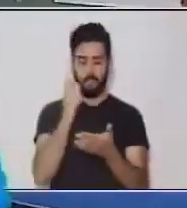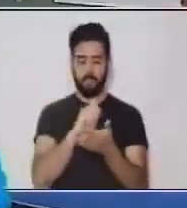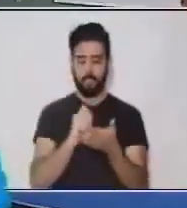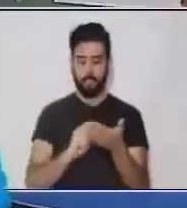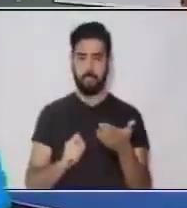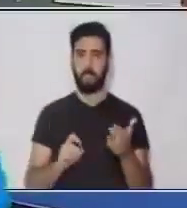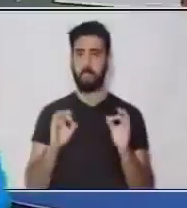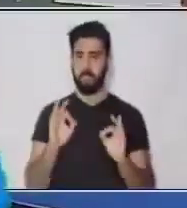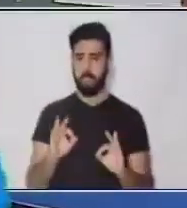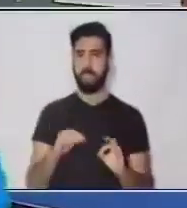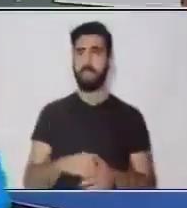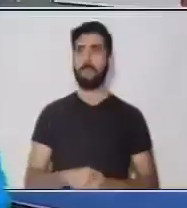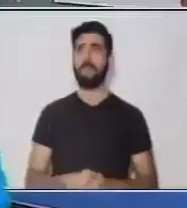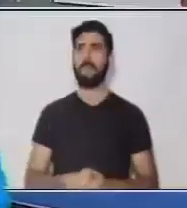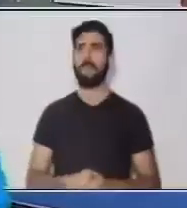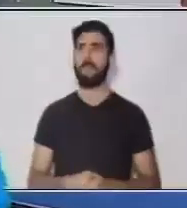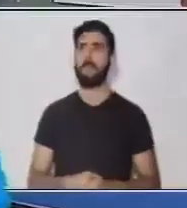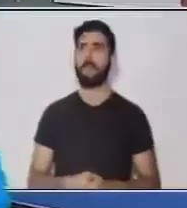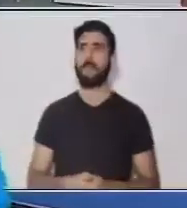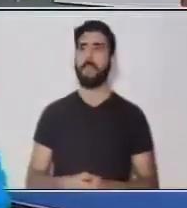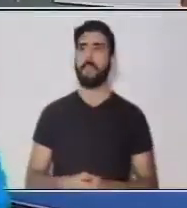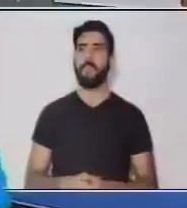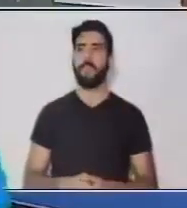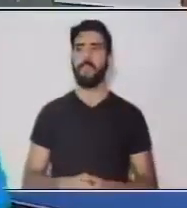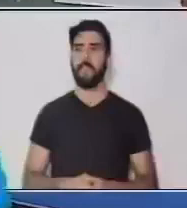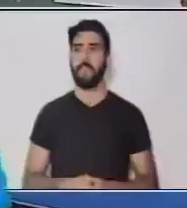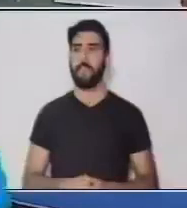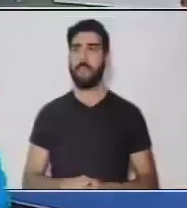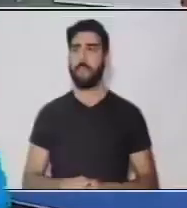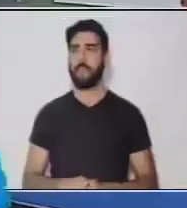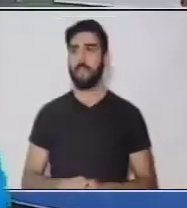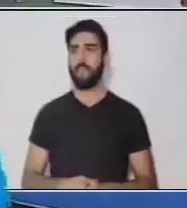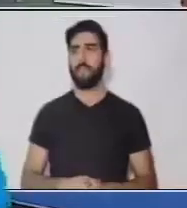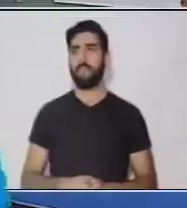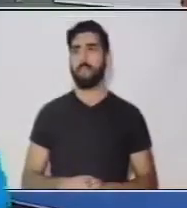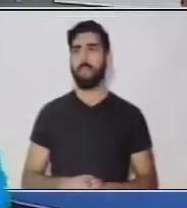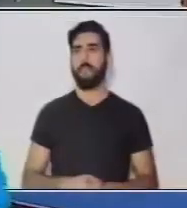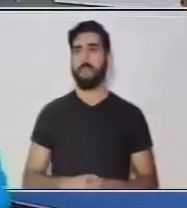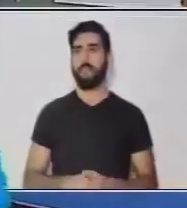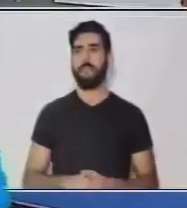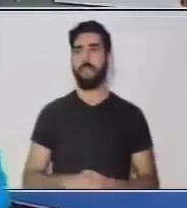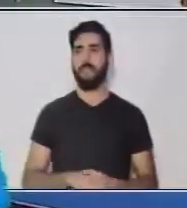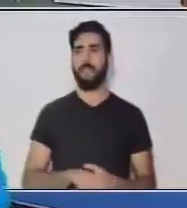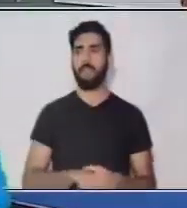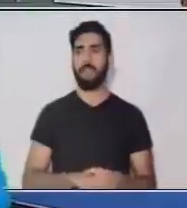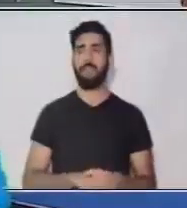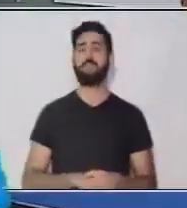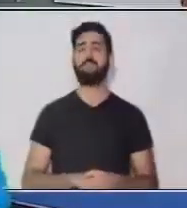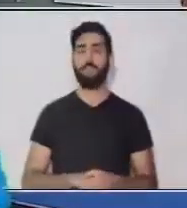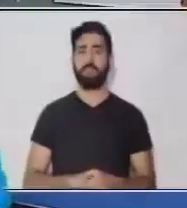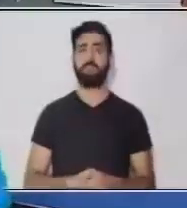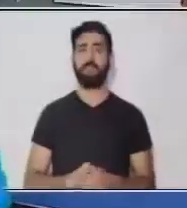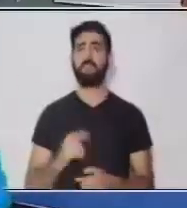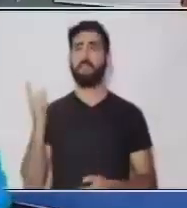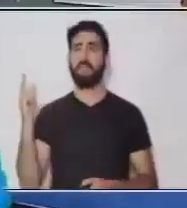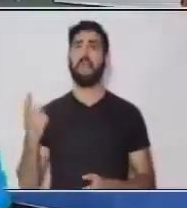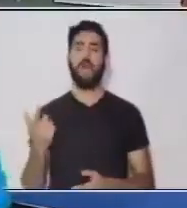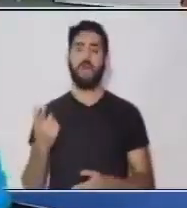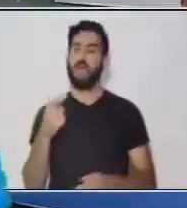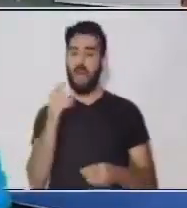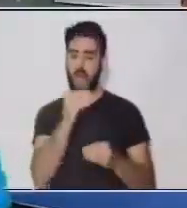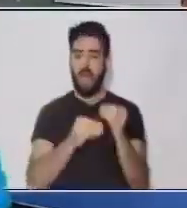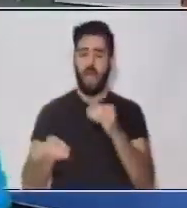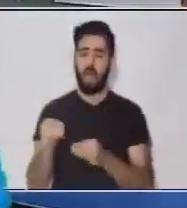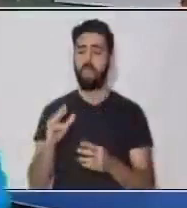empezar. El chucho lo podríamos cambiar por decir el... Sí, el perro. Muy bien.